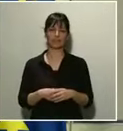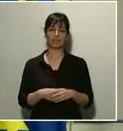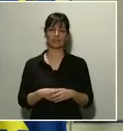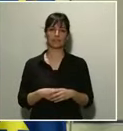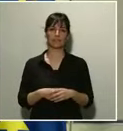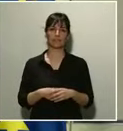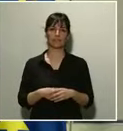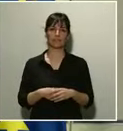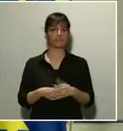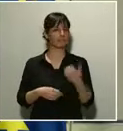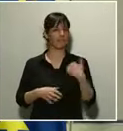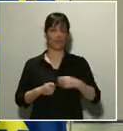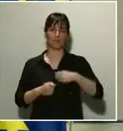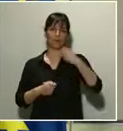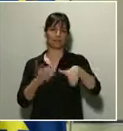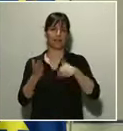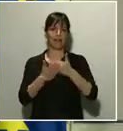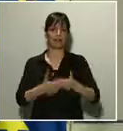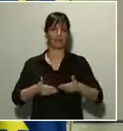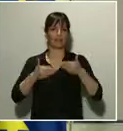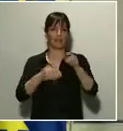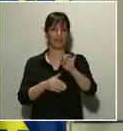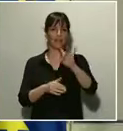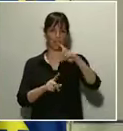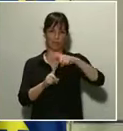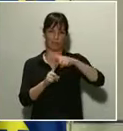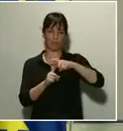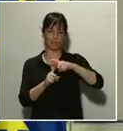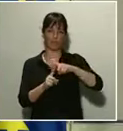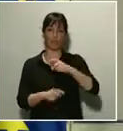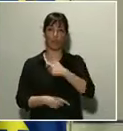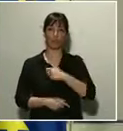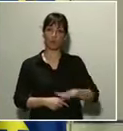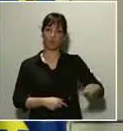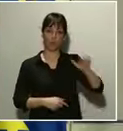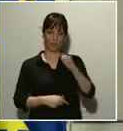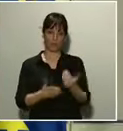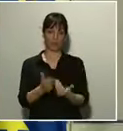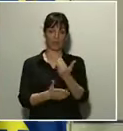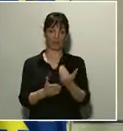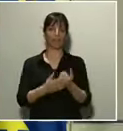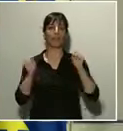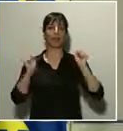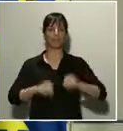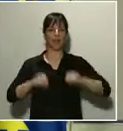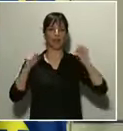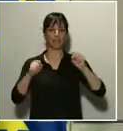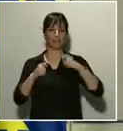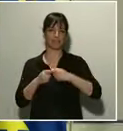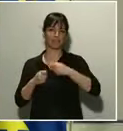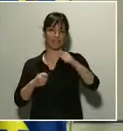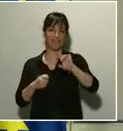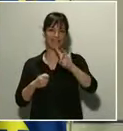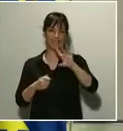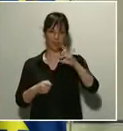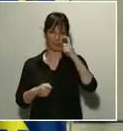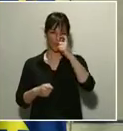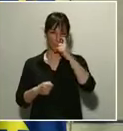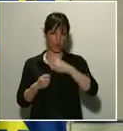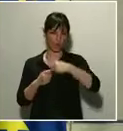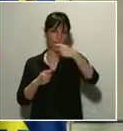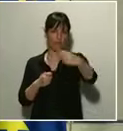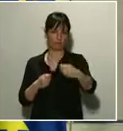de mayo. La Comisión Europea va a aprobar en los próximos días su extensión al 15 de junio. Es una buena noticia,